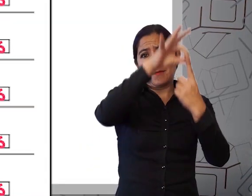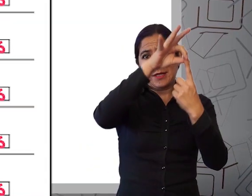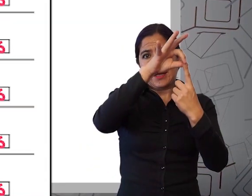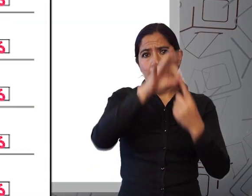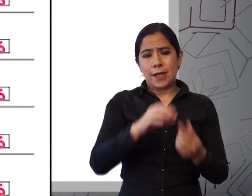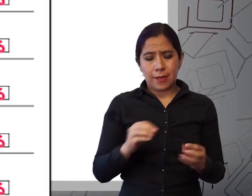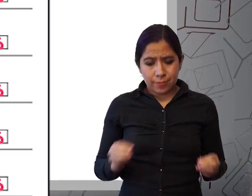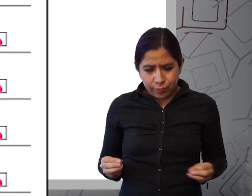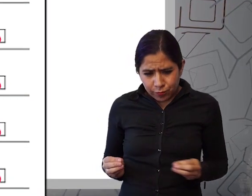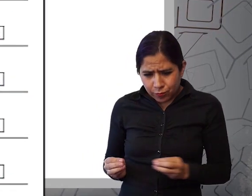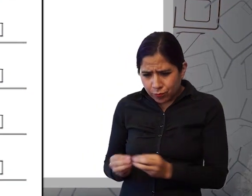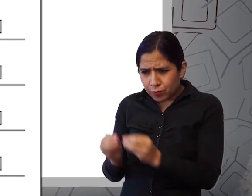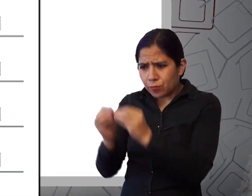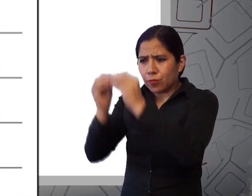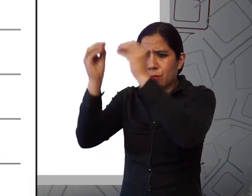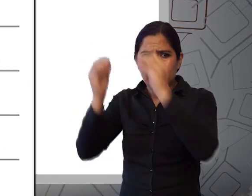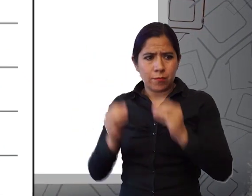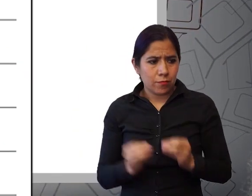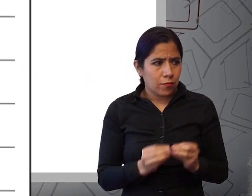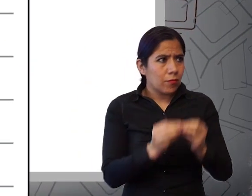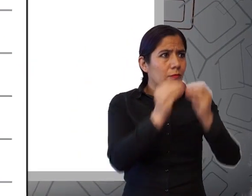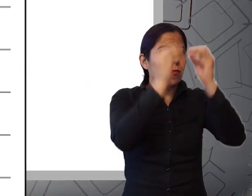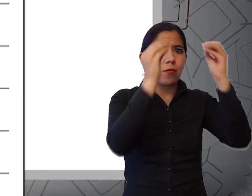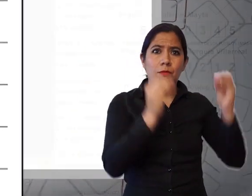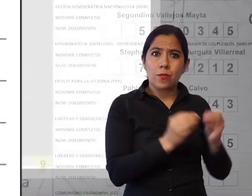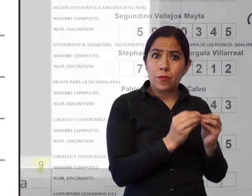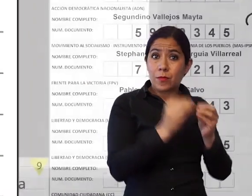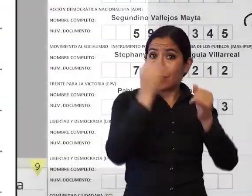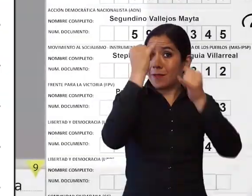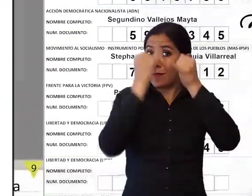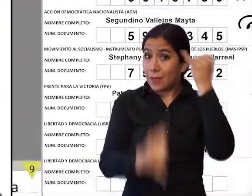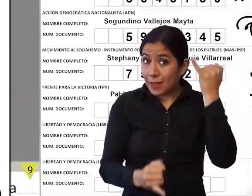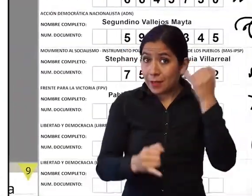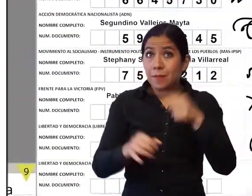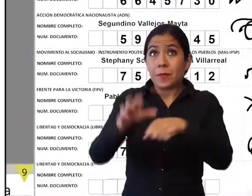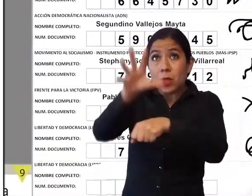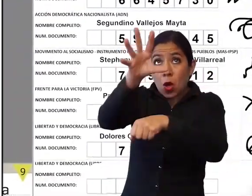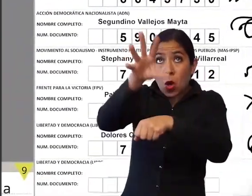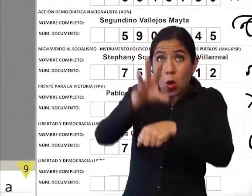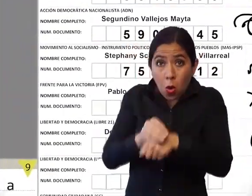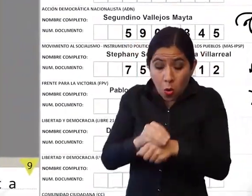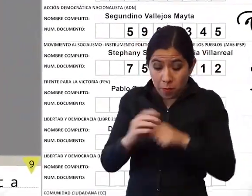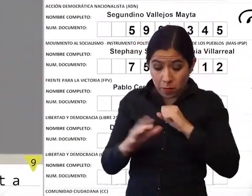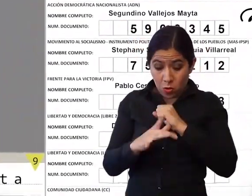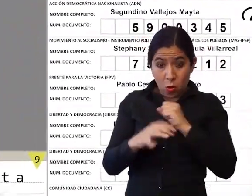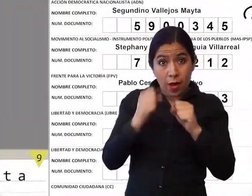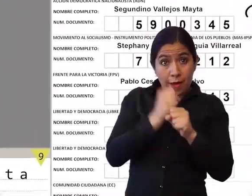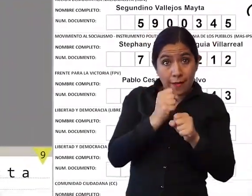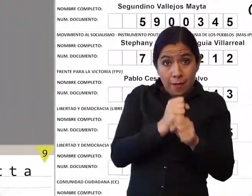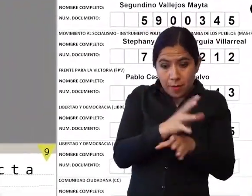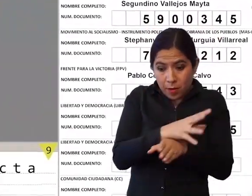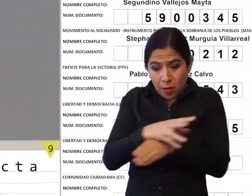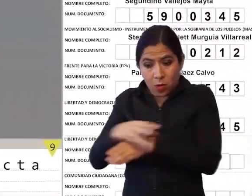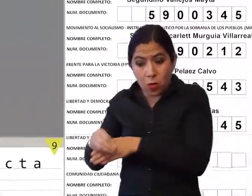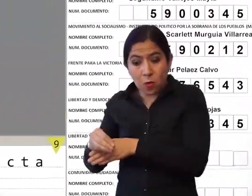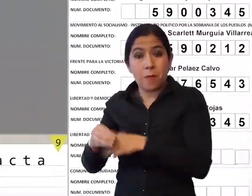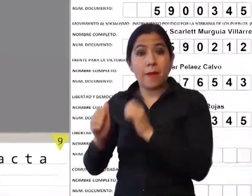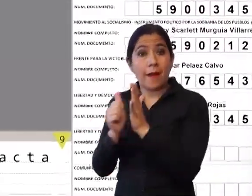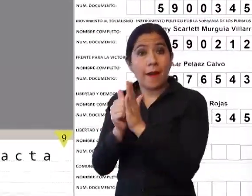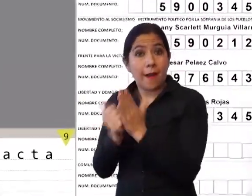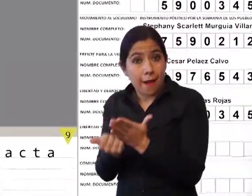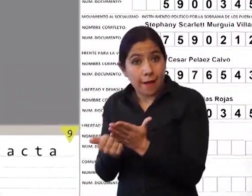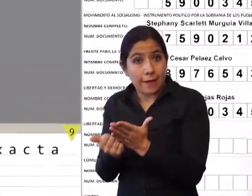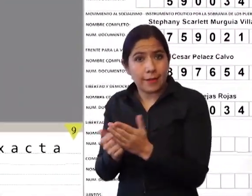luego de hacer todas las sumas correspondientes y haber copiado los datos obtenidos en las hojas de trabajo al acta electoral,